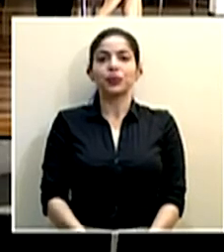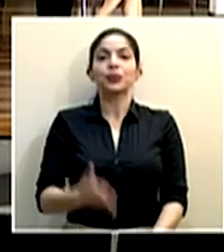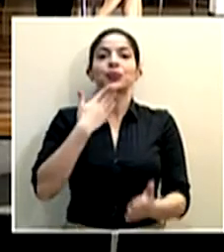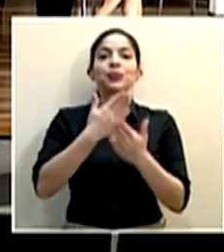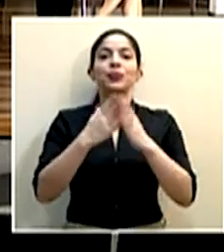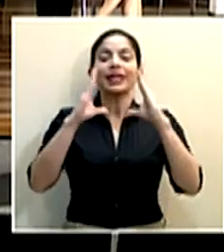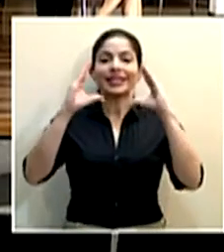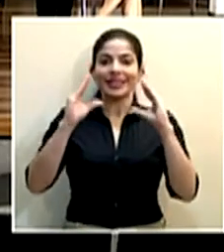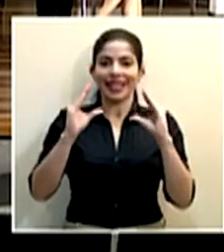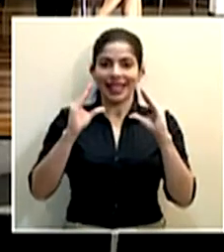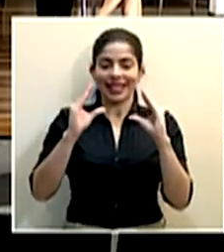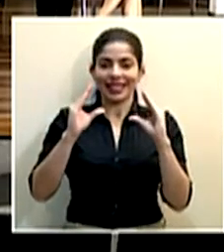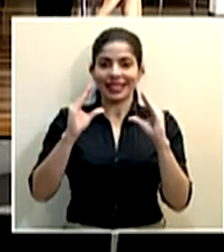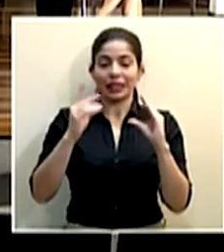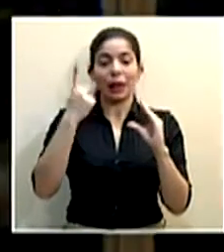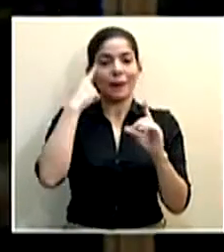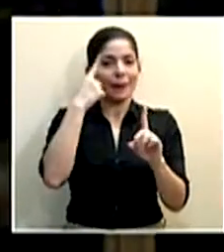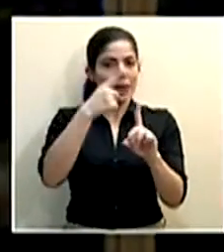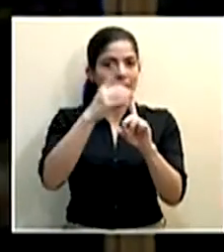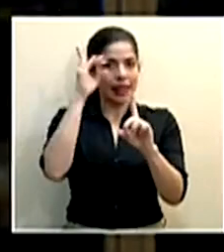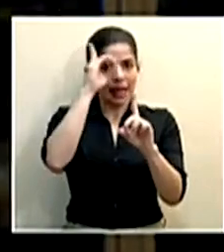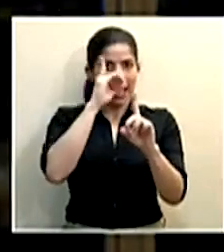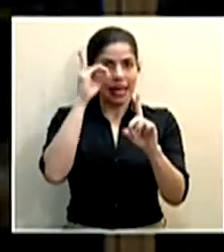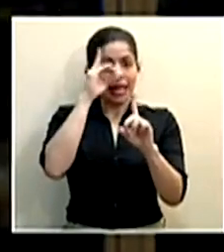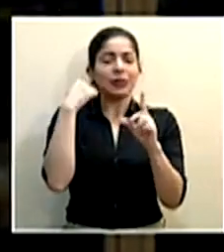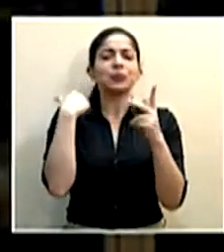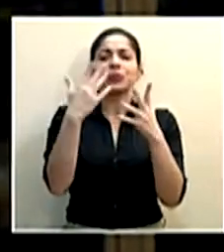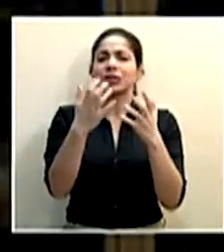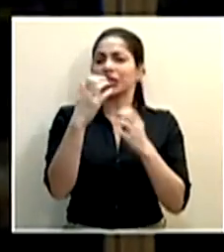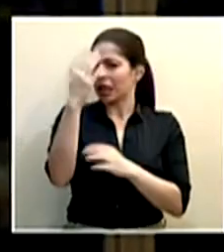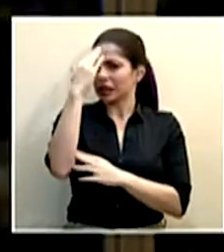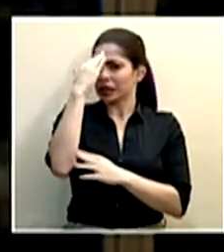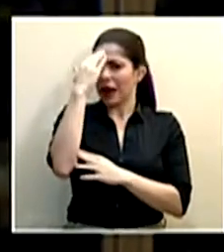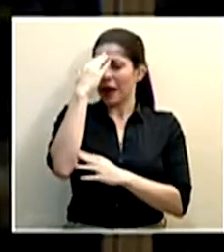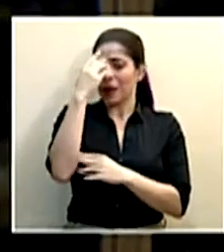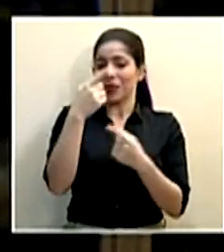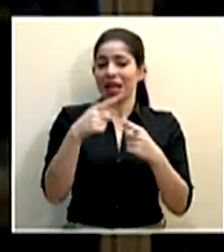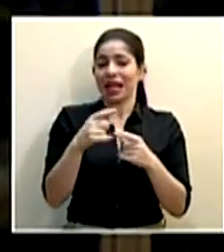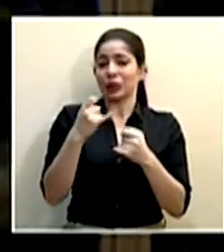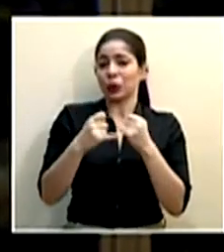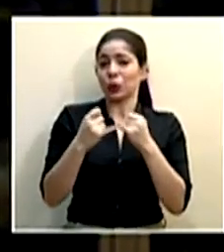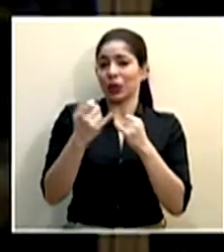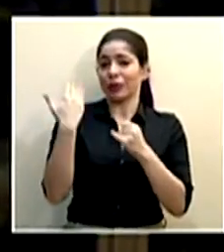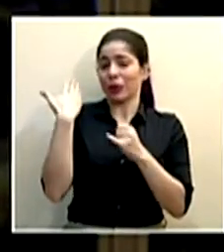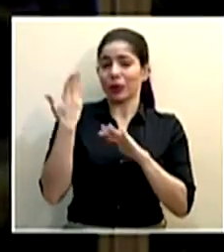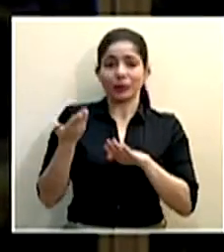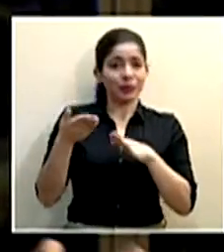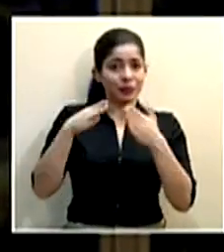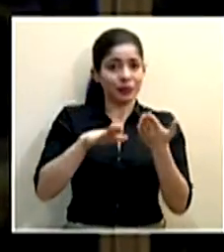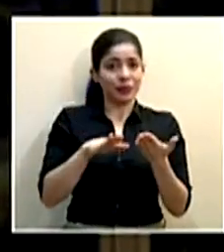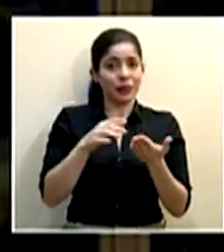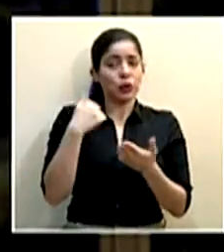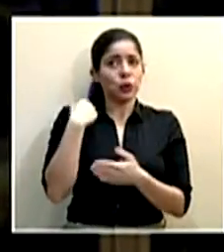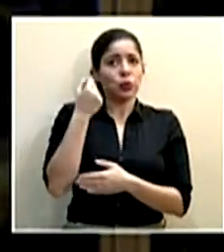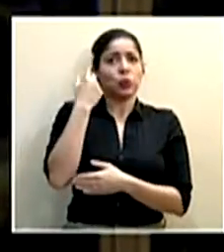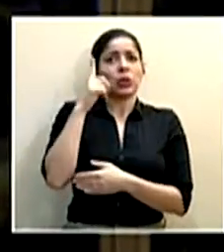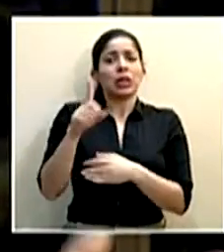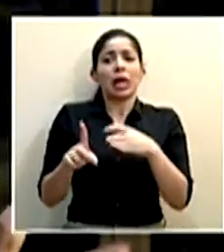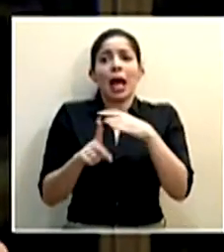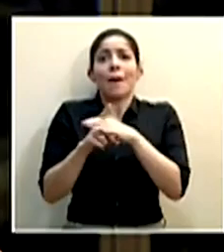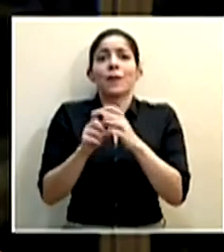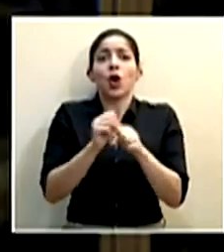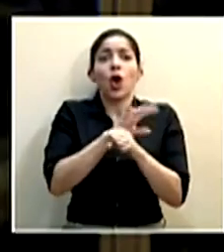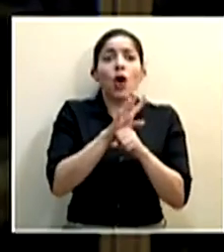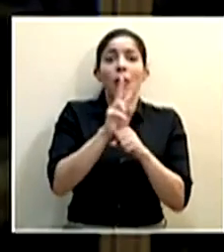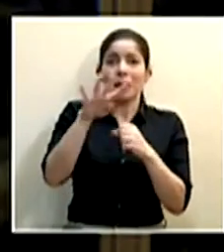Buenas tardes. Para don Daniel, quería saber por el caso del último fallecido. Entiendo que se le diagnosticó COVID